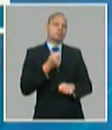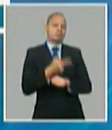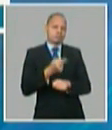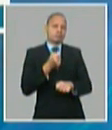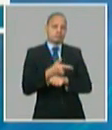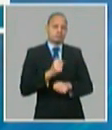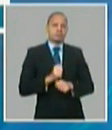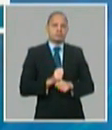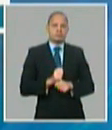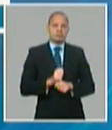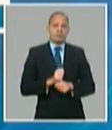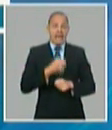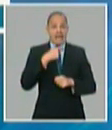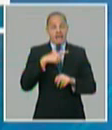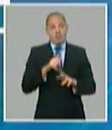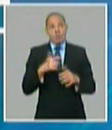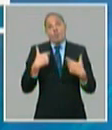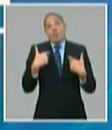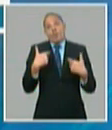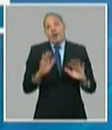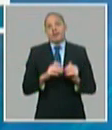¿cuánto sería si no fuera por el bloqueo?